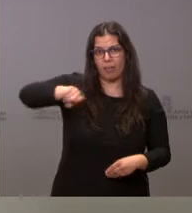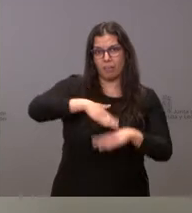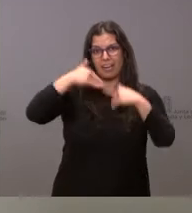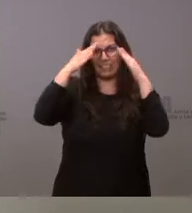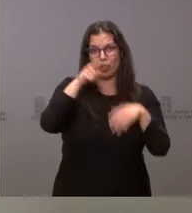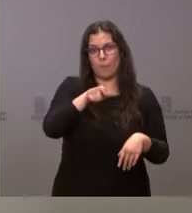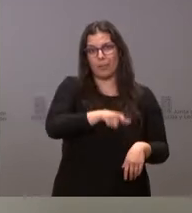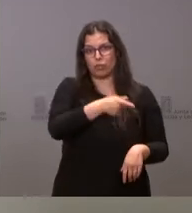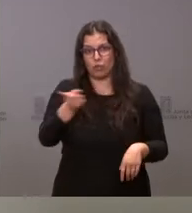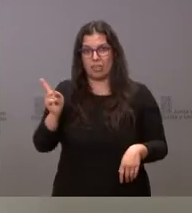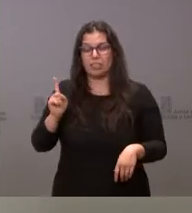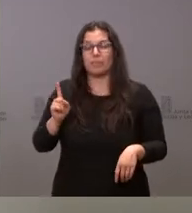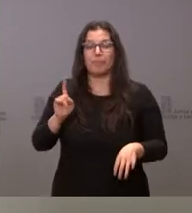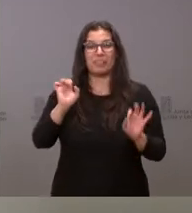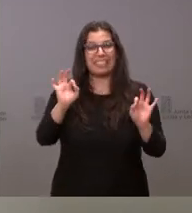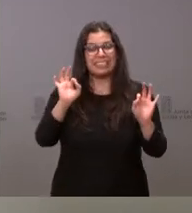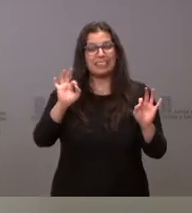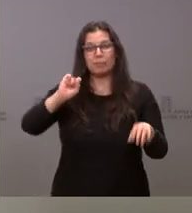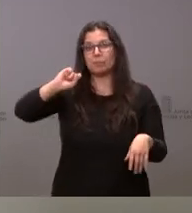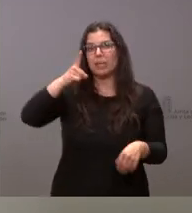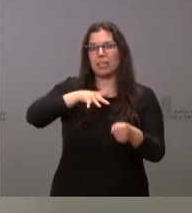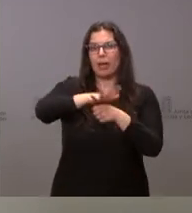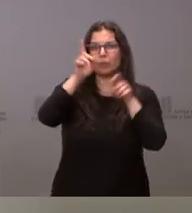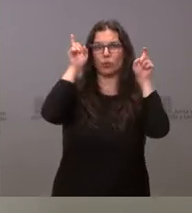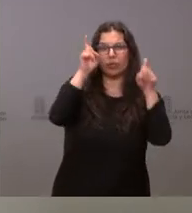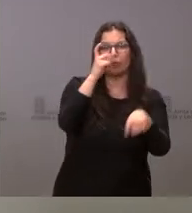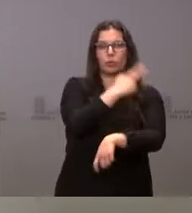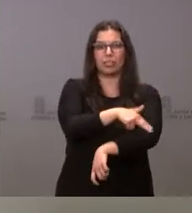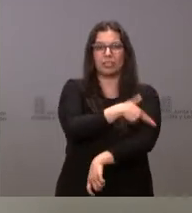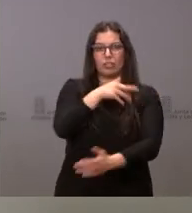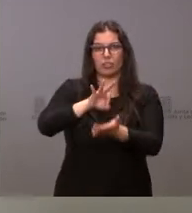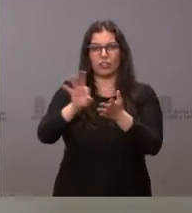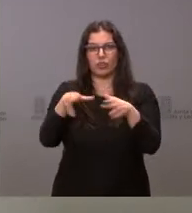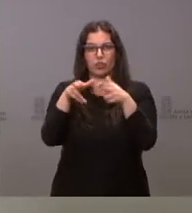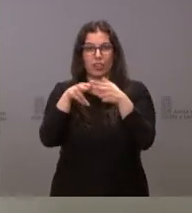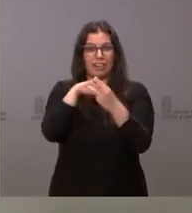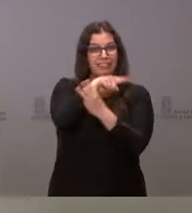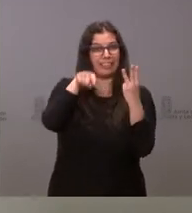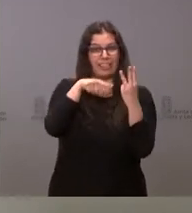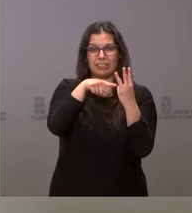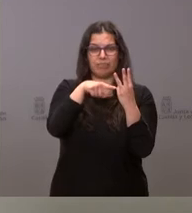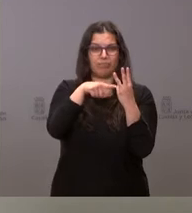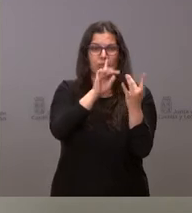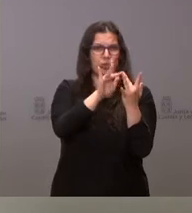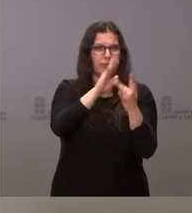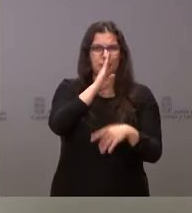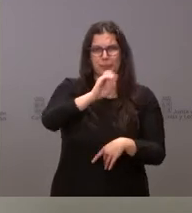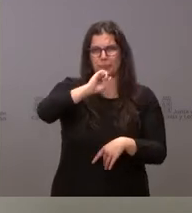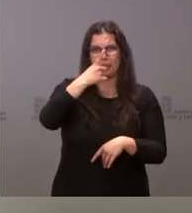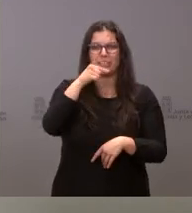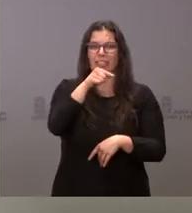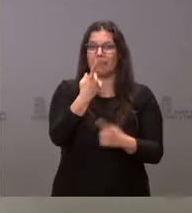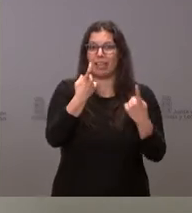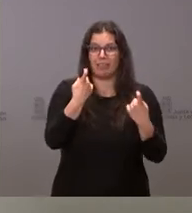personas, especialmente en los ámbitos educativos, sanitarios, servicios sociales, que son los más directamente relacionados y que ha sido